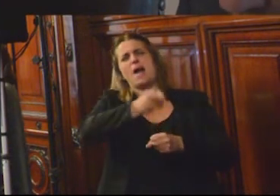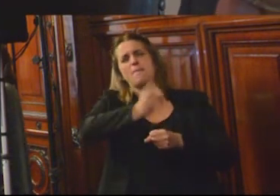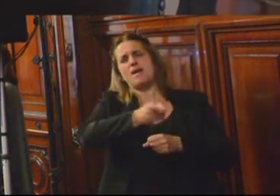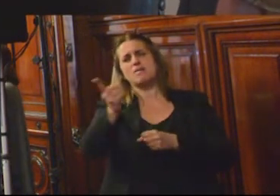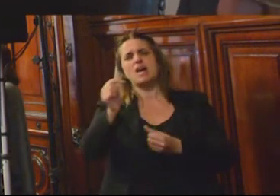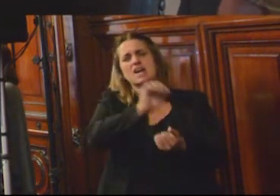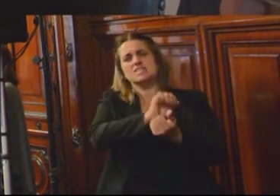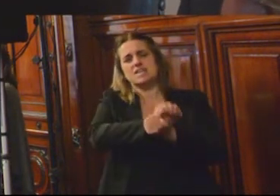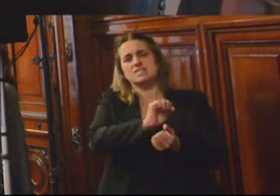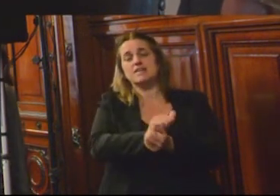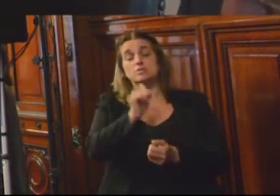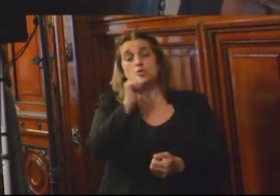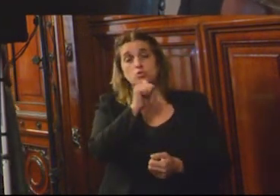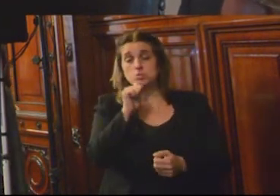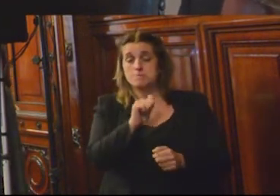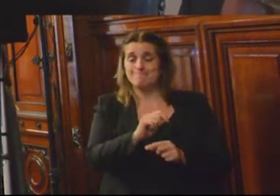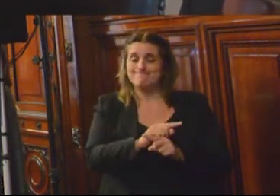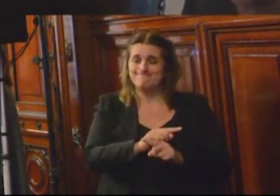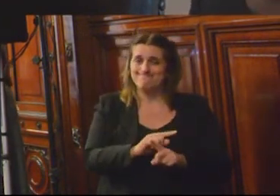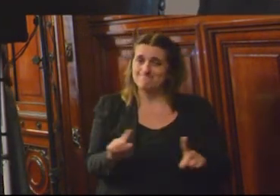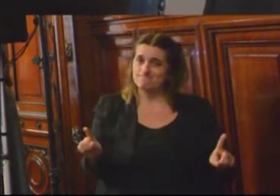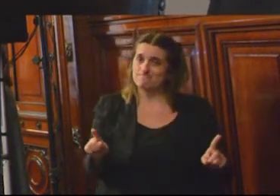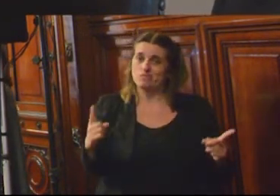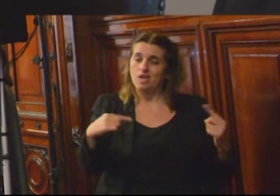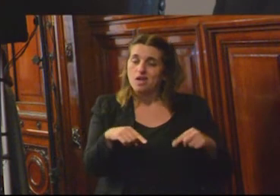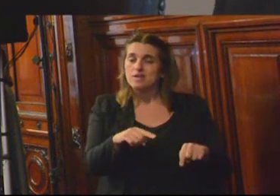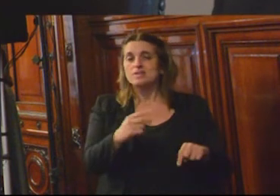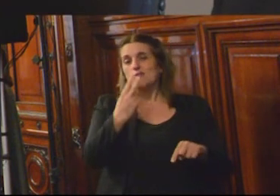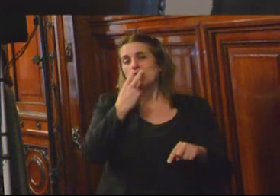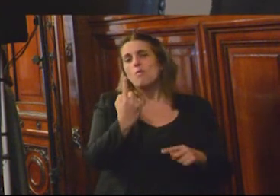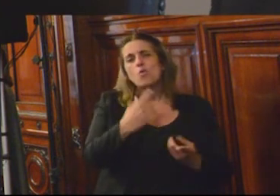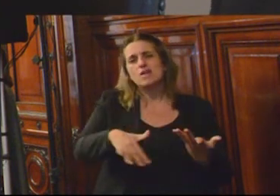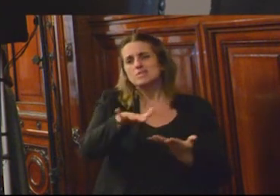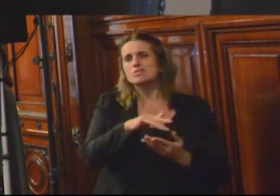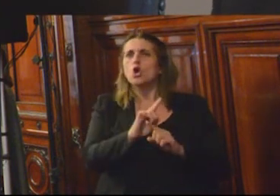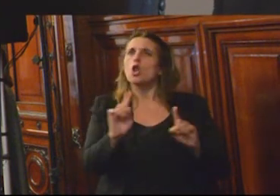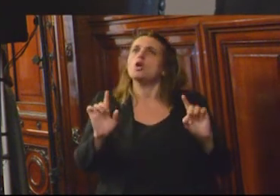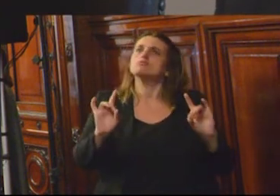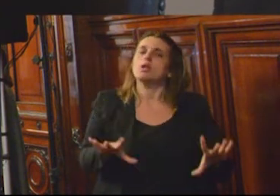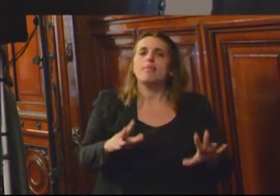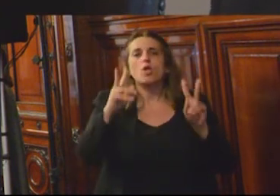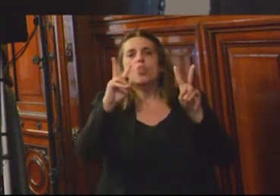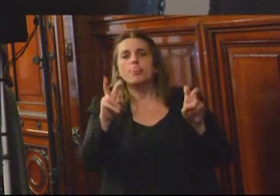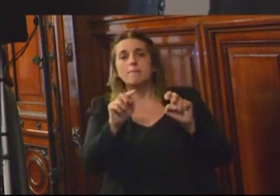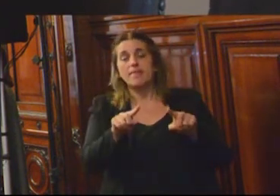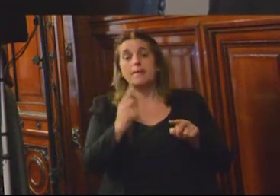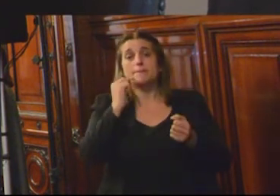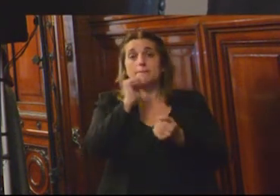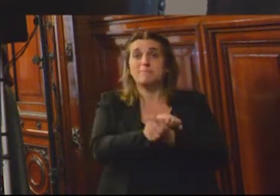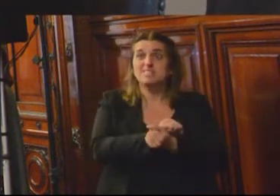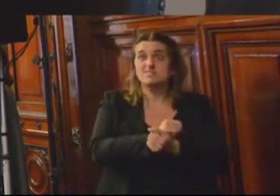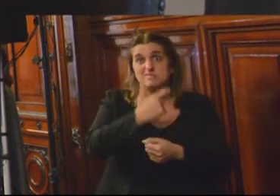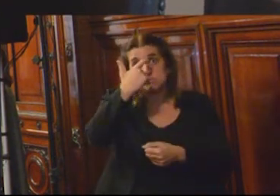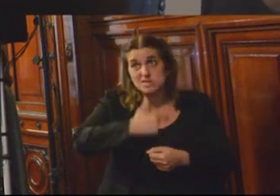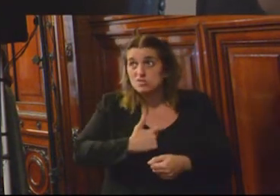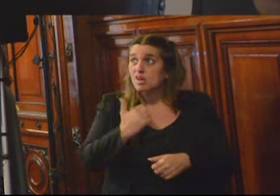personas detenidas, se acude a una situación donde ya no es simplemente un tema de preso sin condena, es